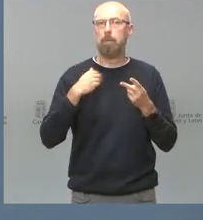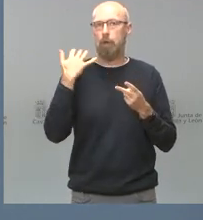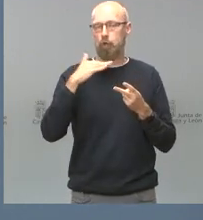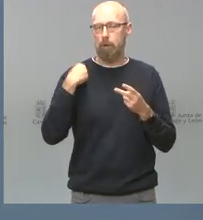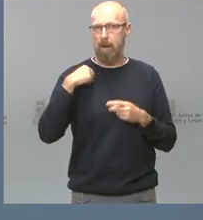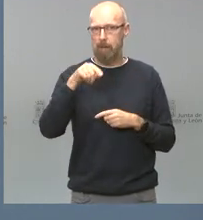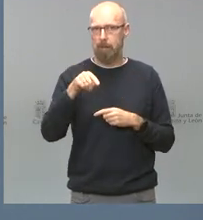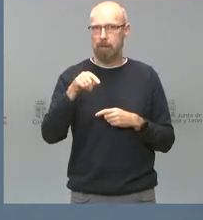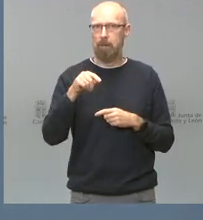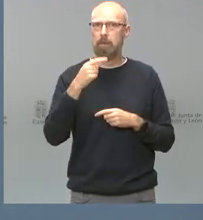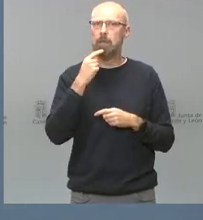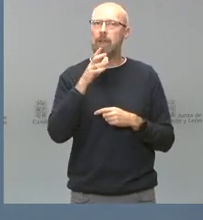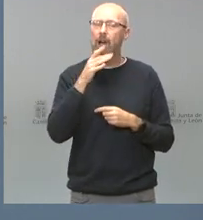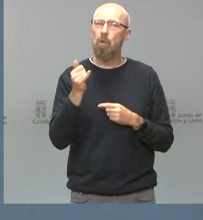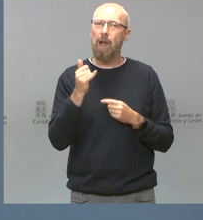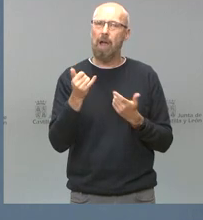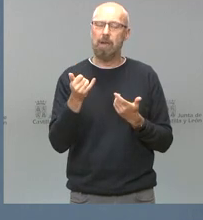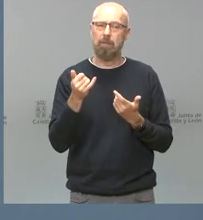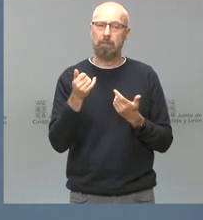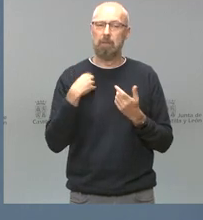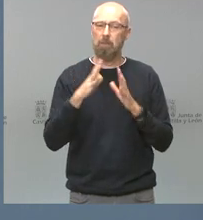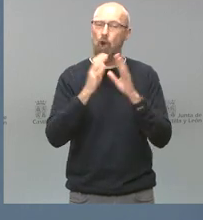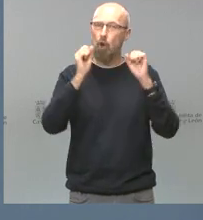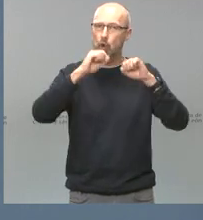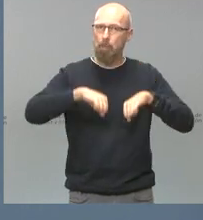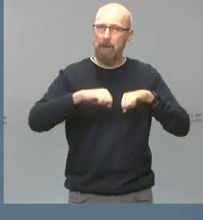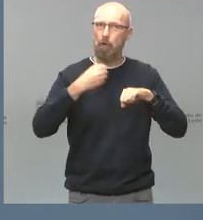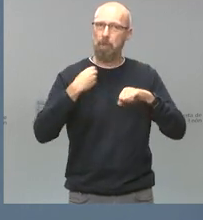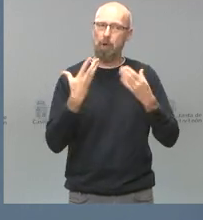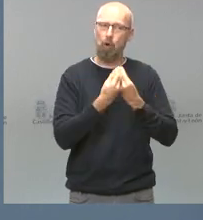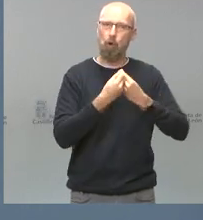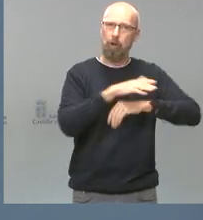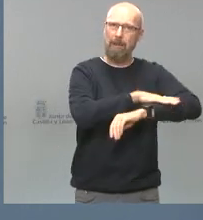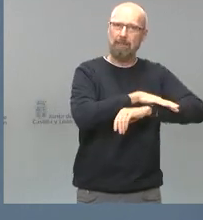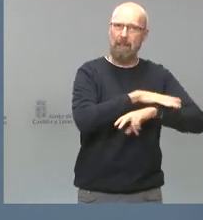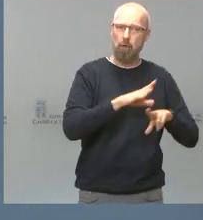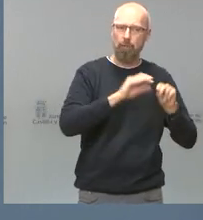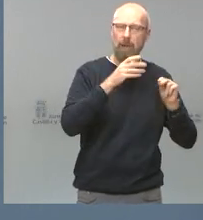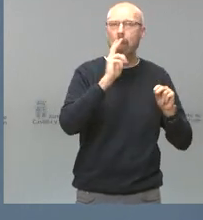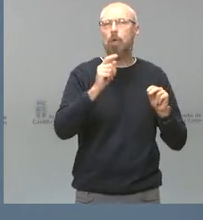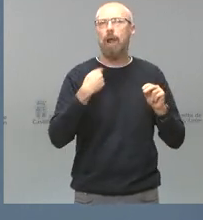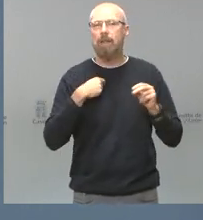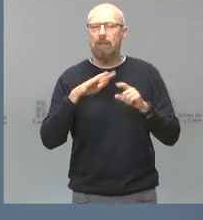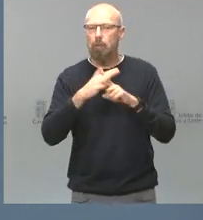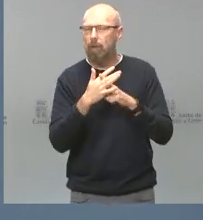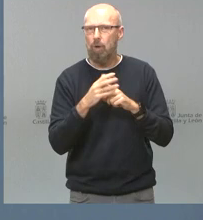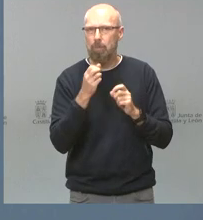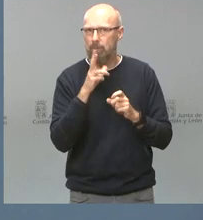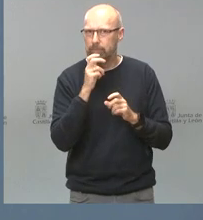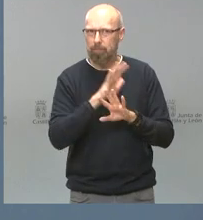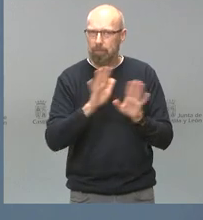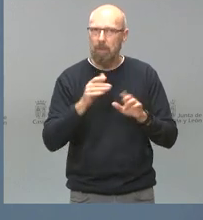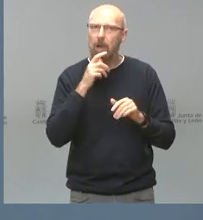de Hambrona estaba en malas condiciones desde que se caducó el convenio de gestión con el Estado. Quería saber cuándo planea la Junta entablar